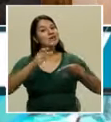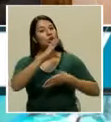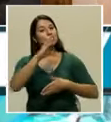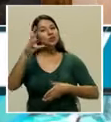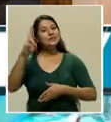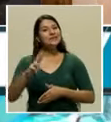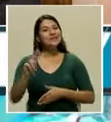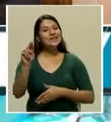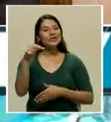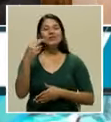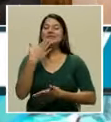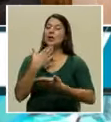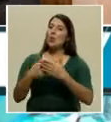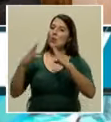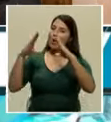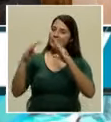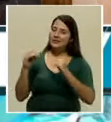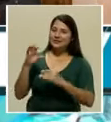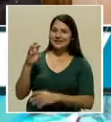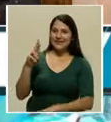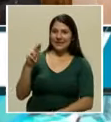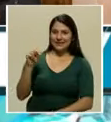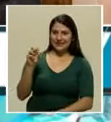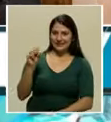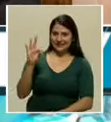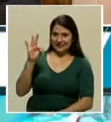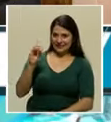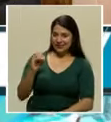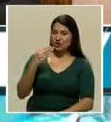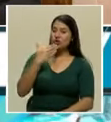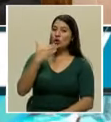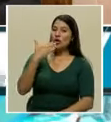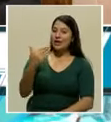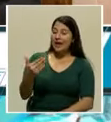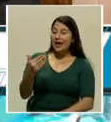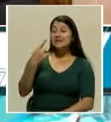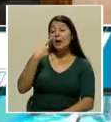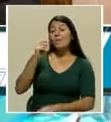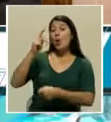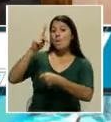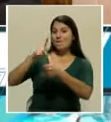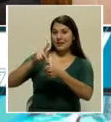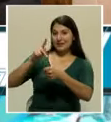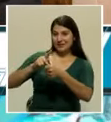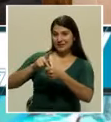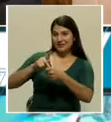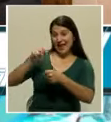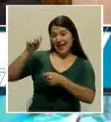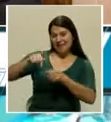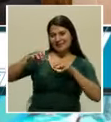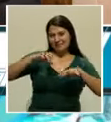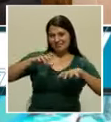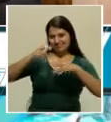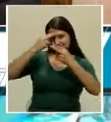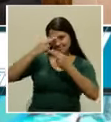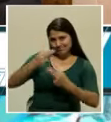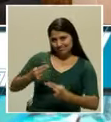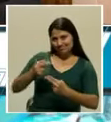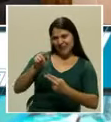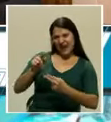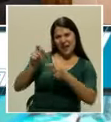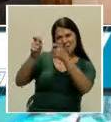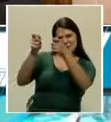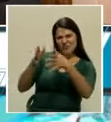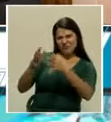Buenas noches, Ernesto. Gracias por participar en este homenaje al maestro